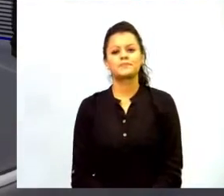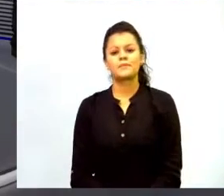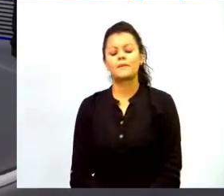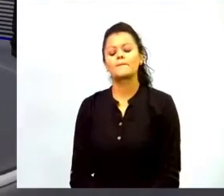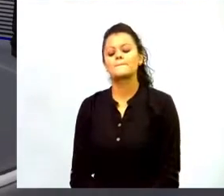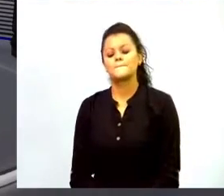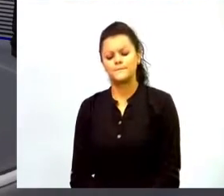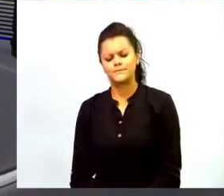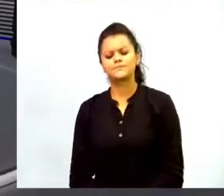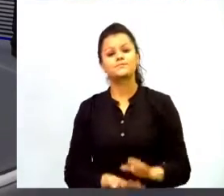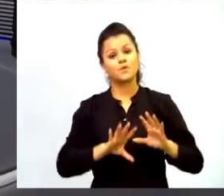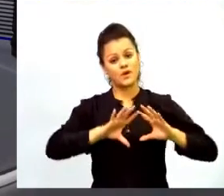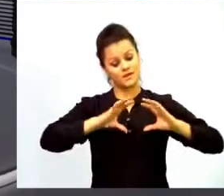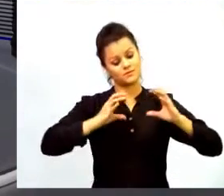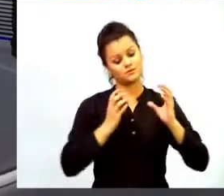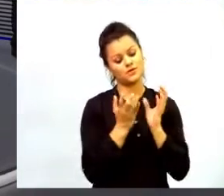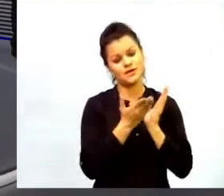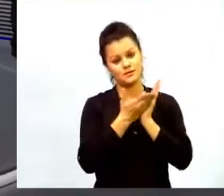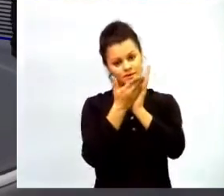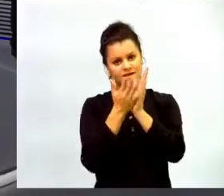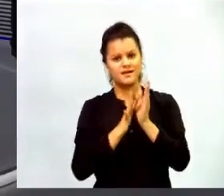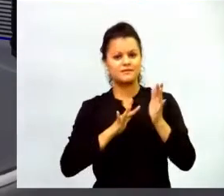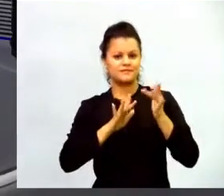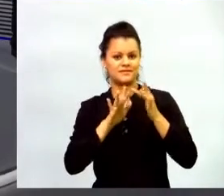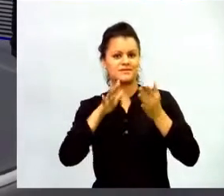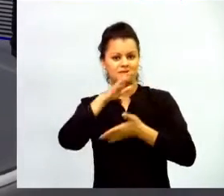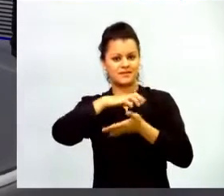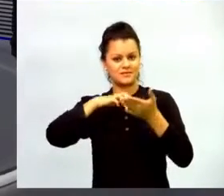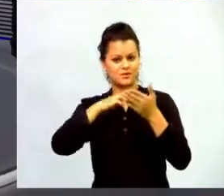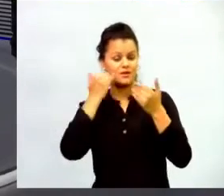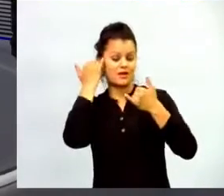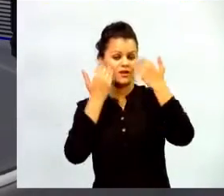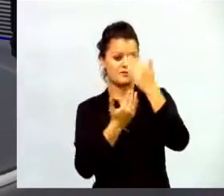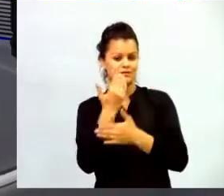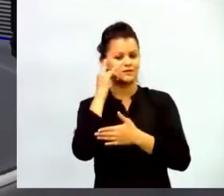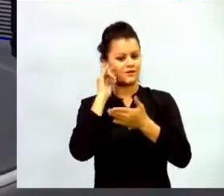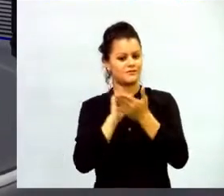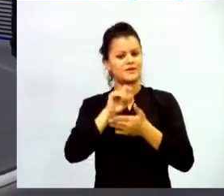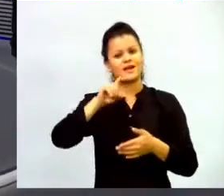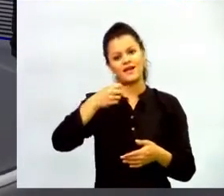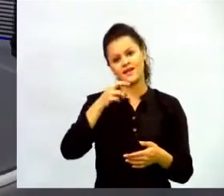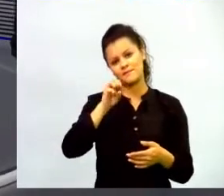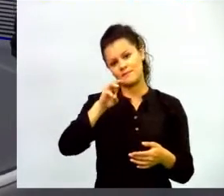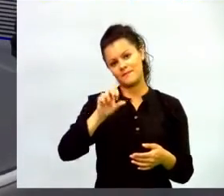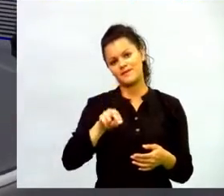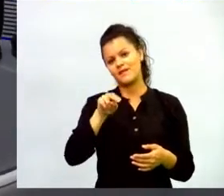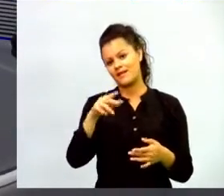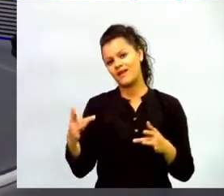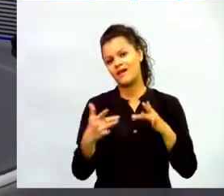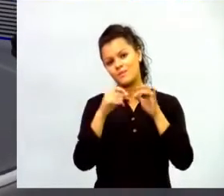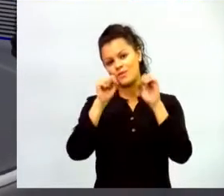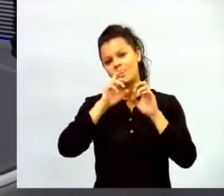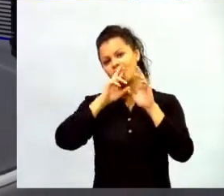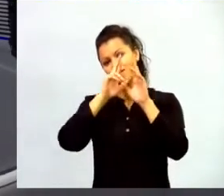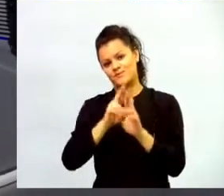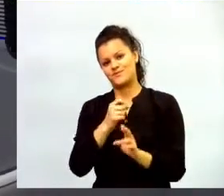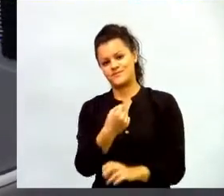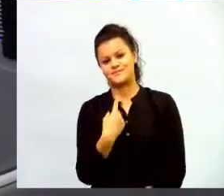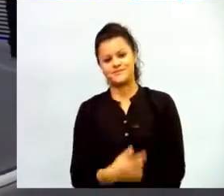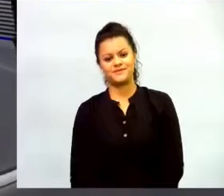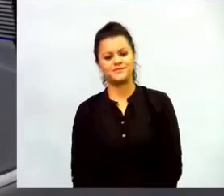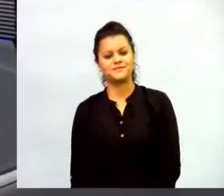educativas hacen parte de la estrategia del centro de innovación yo creo que Germán es el apropiado para contestar esa pregunta